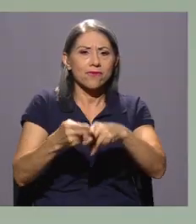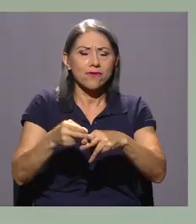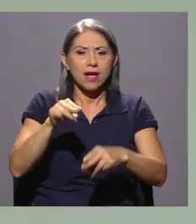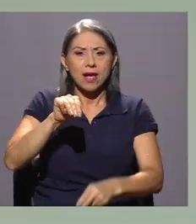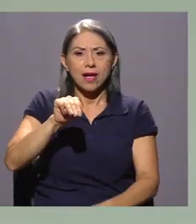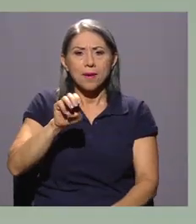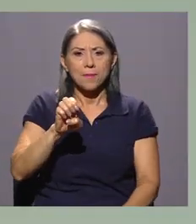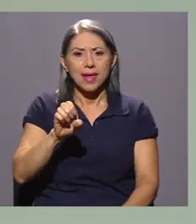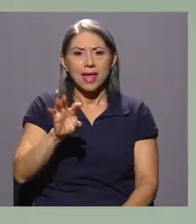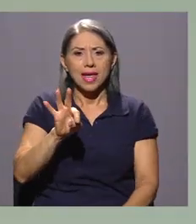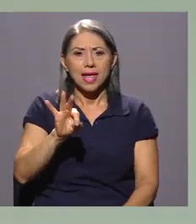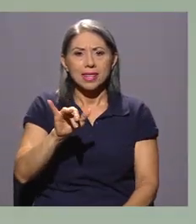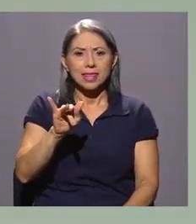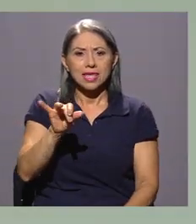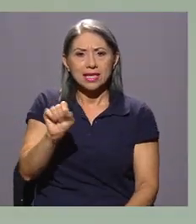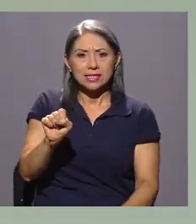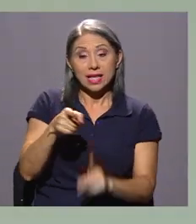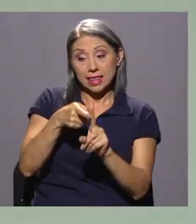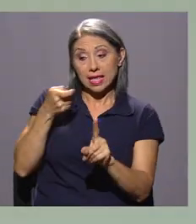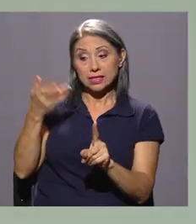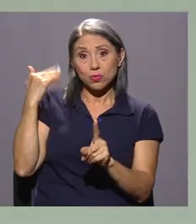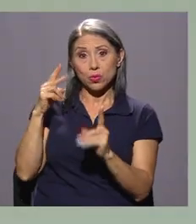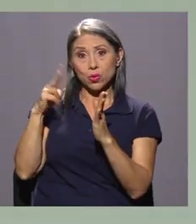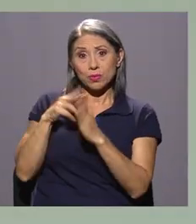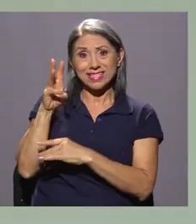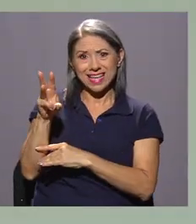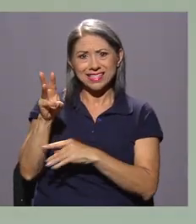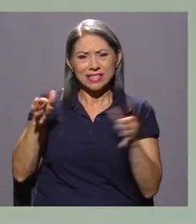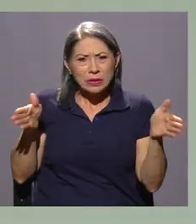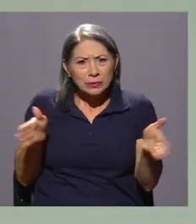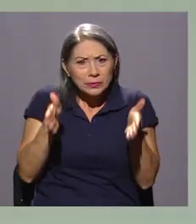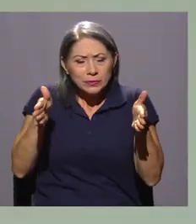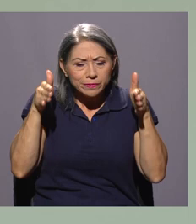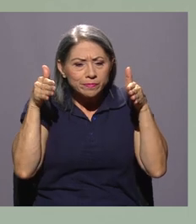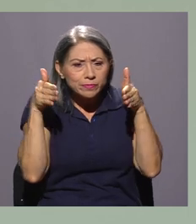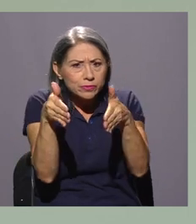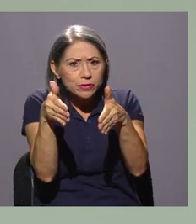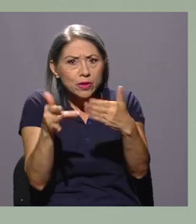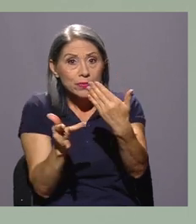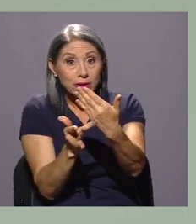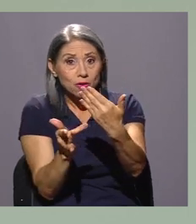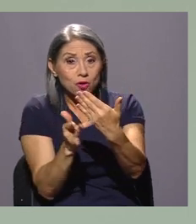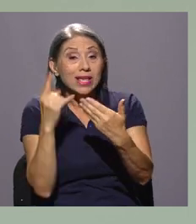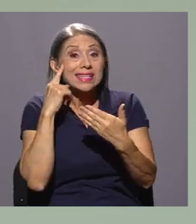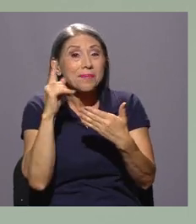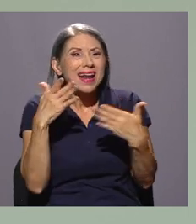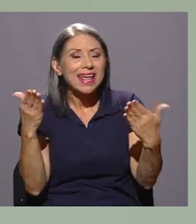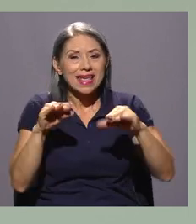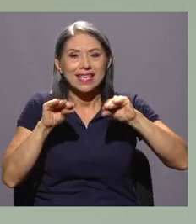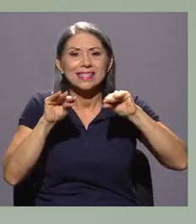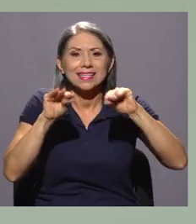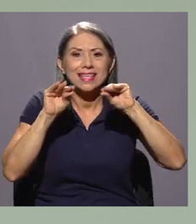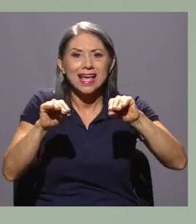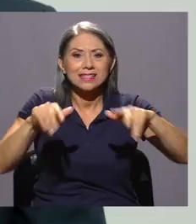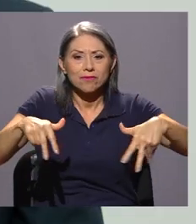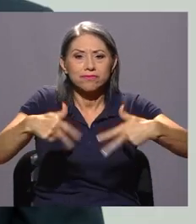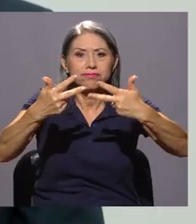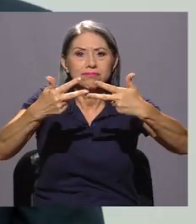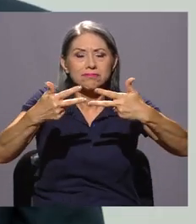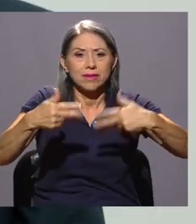conocida como METICS, que desde el 2006 se ha enfocado en promover el uso de tecnologías para la virtualización de la enseñanza.